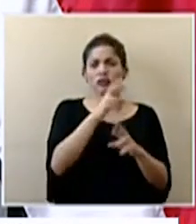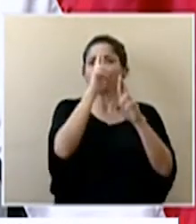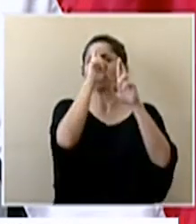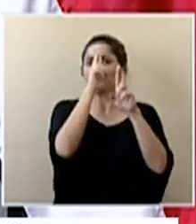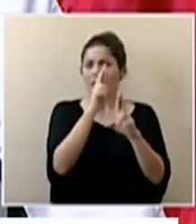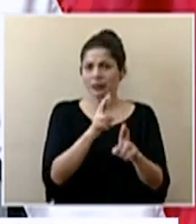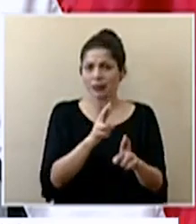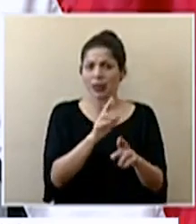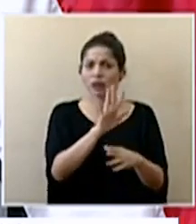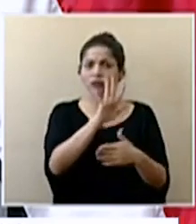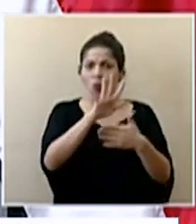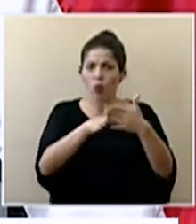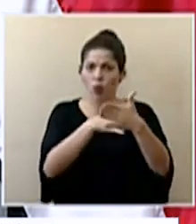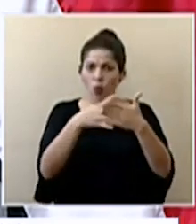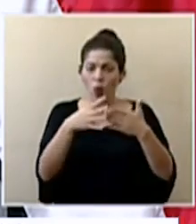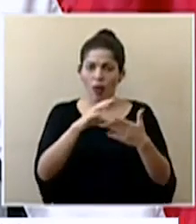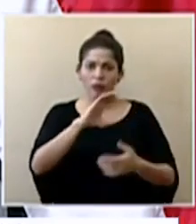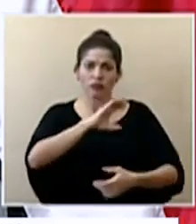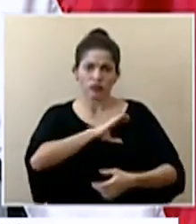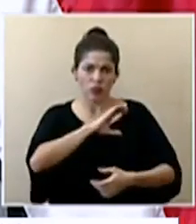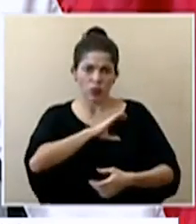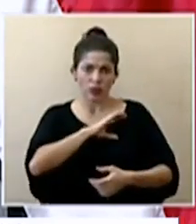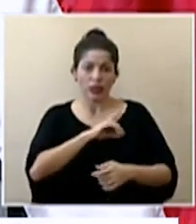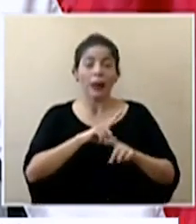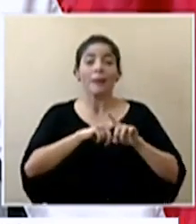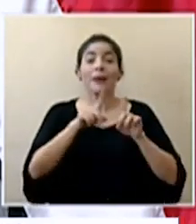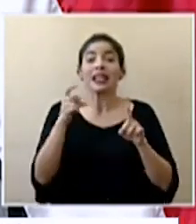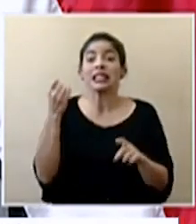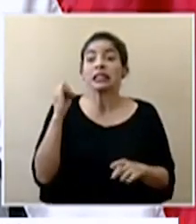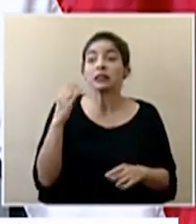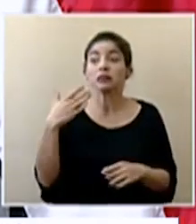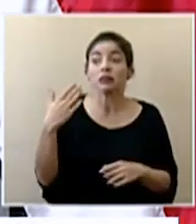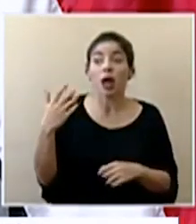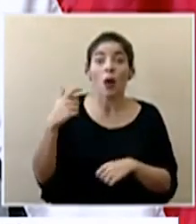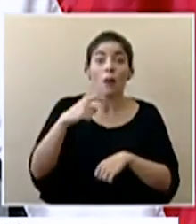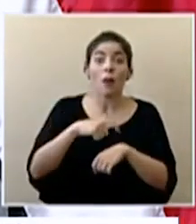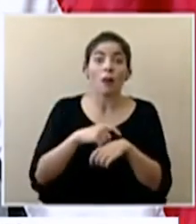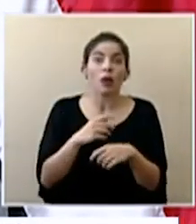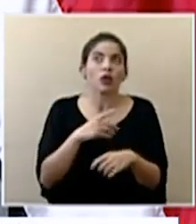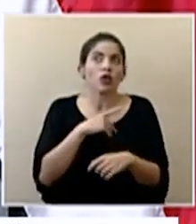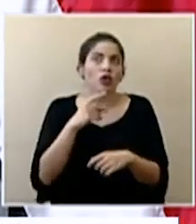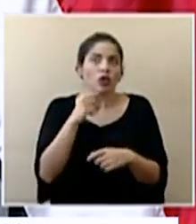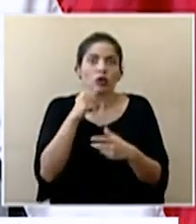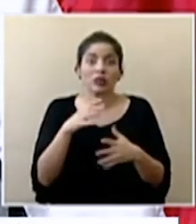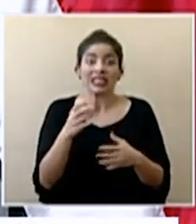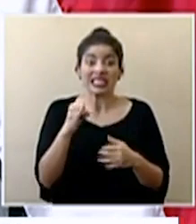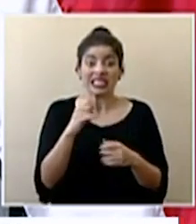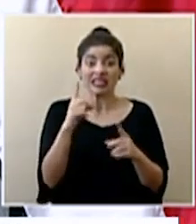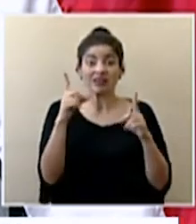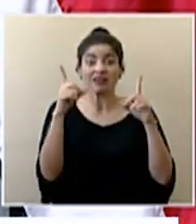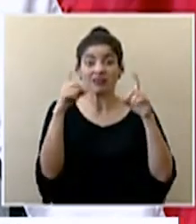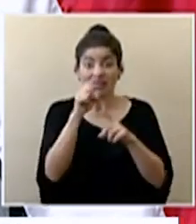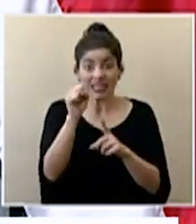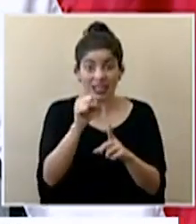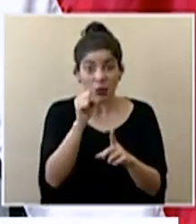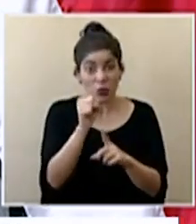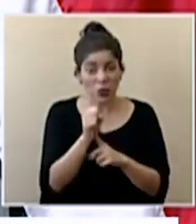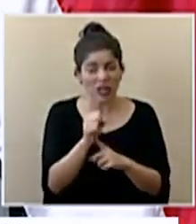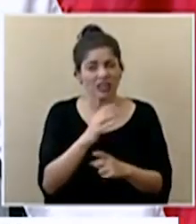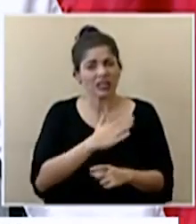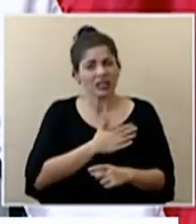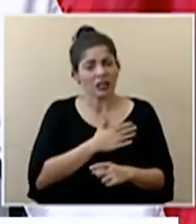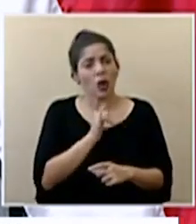las jornadas de los oficiales sin embargo si en algún momento esperemos en Dios que no se complica la situación pues con un sentido